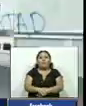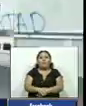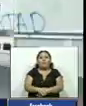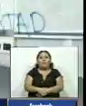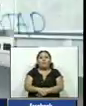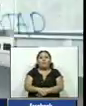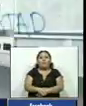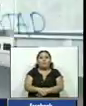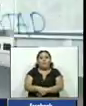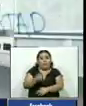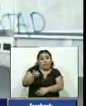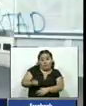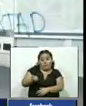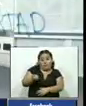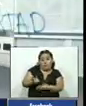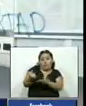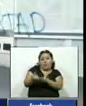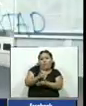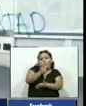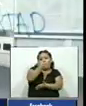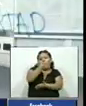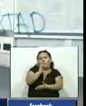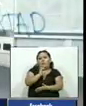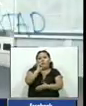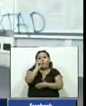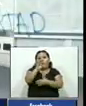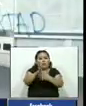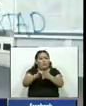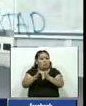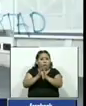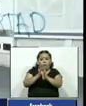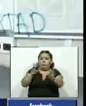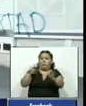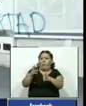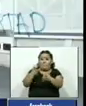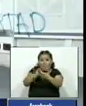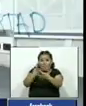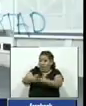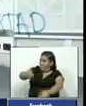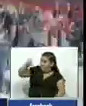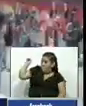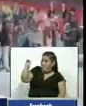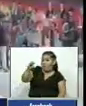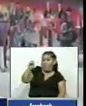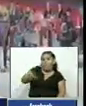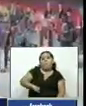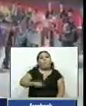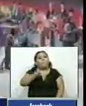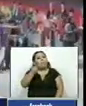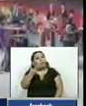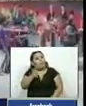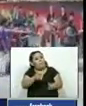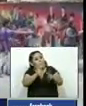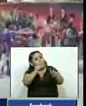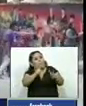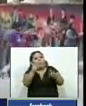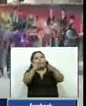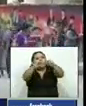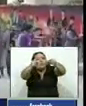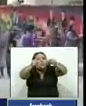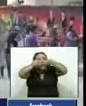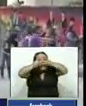Los estudiantes trataron de cargar la línea de la policía y lanzaron piedras La policía respondió tirando gas